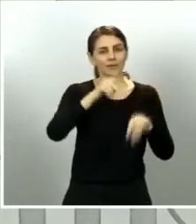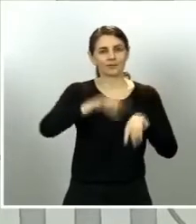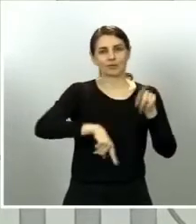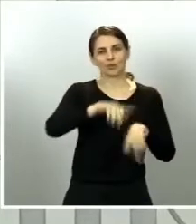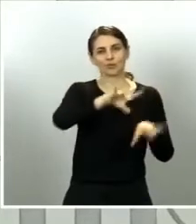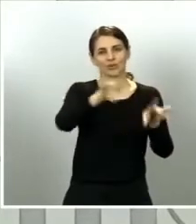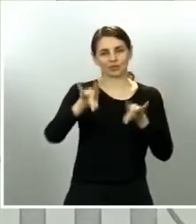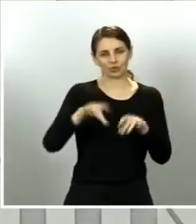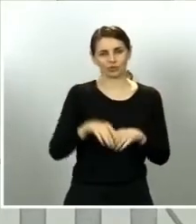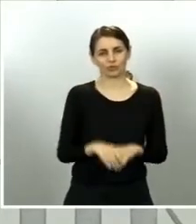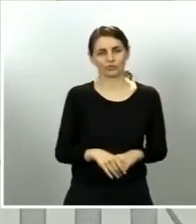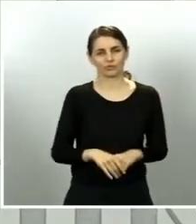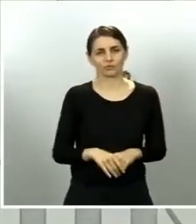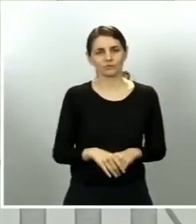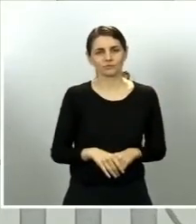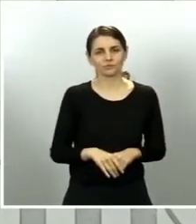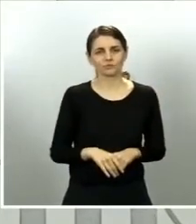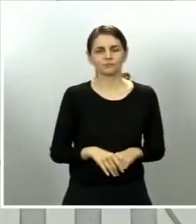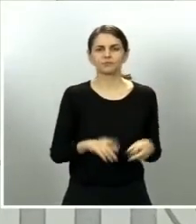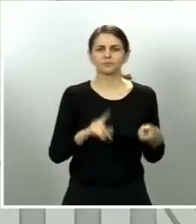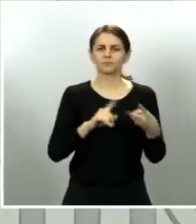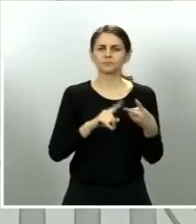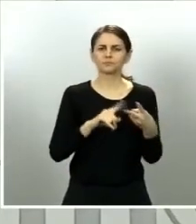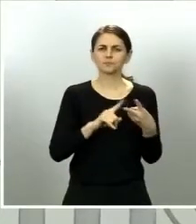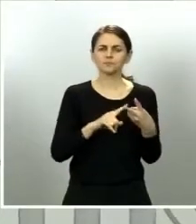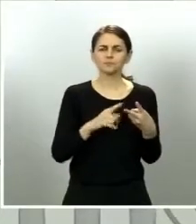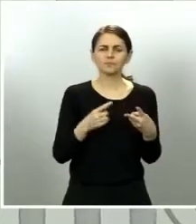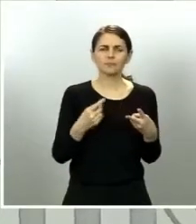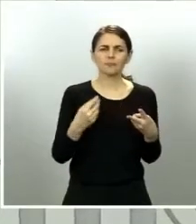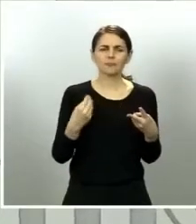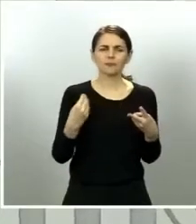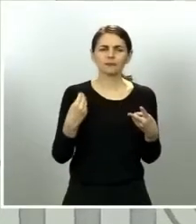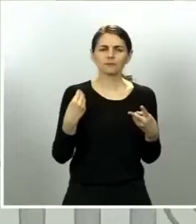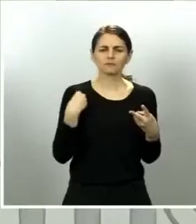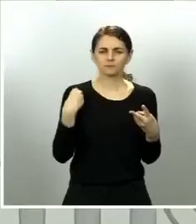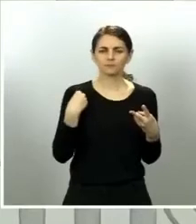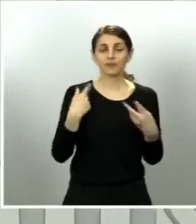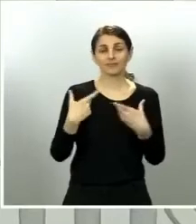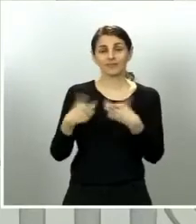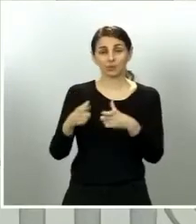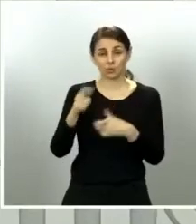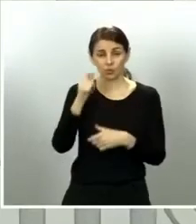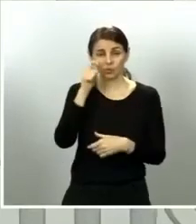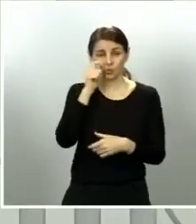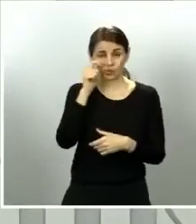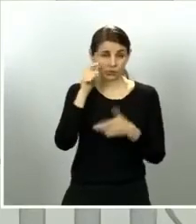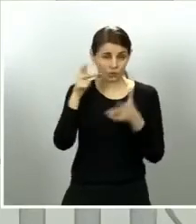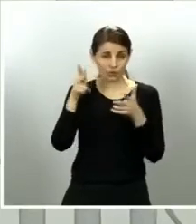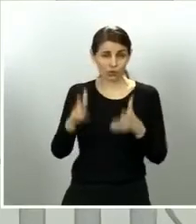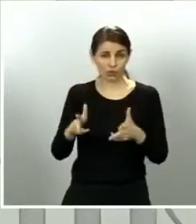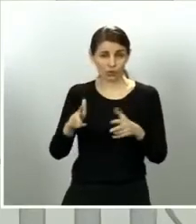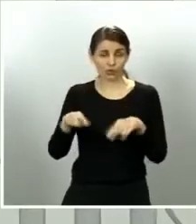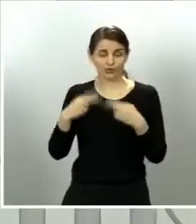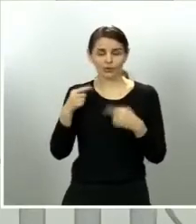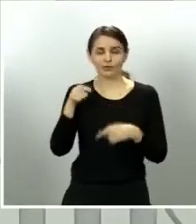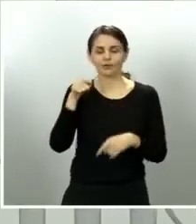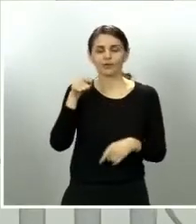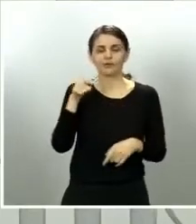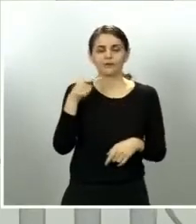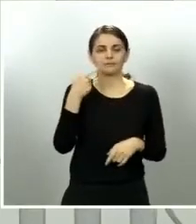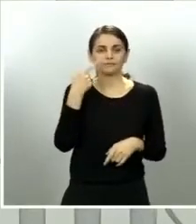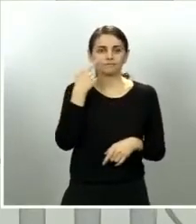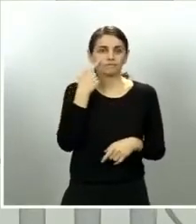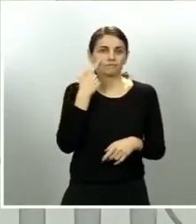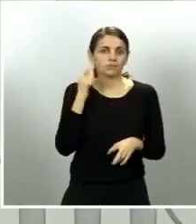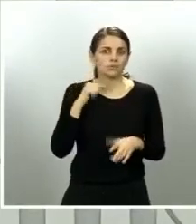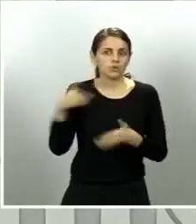a la manifestación del sector de la austeridad de Alicante no conozco la petición concreta que